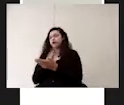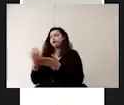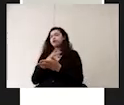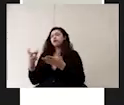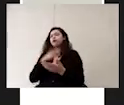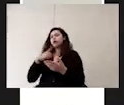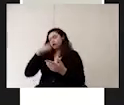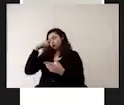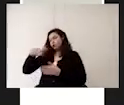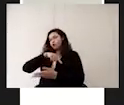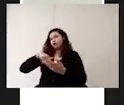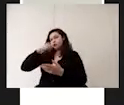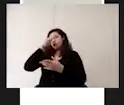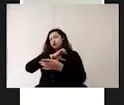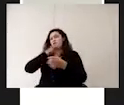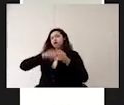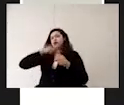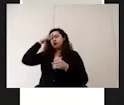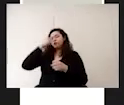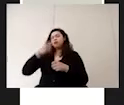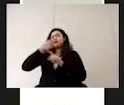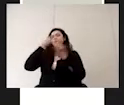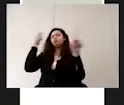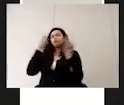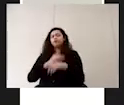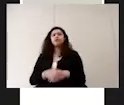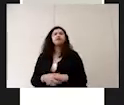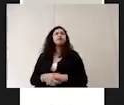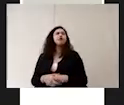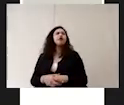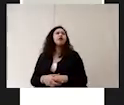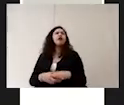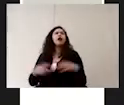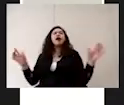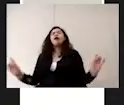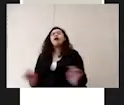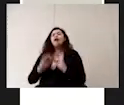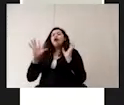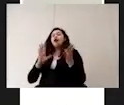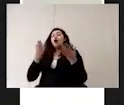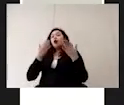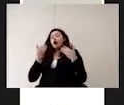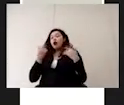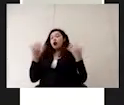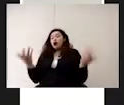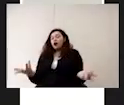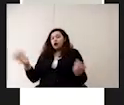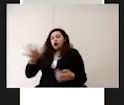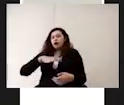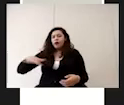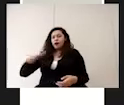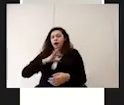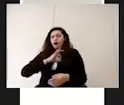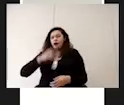destinada específicamente para este fin en caso de no contar con una puede ser en un espacio donde no